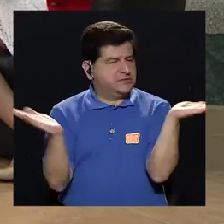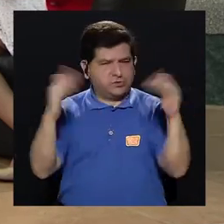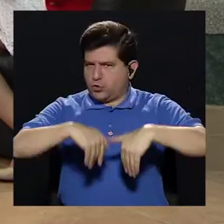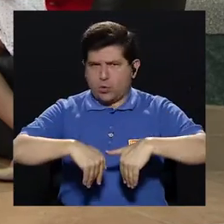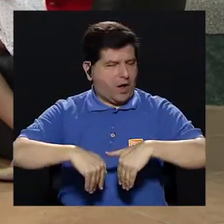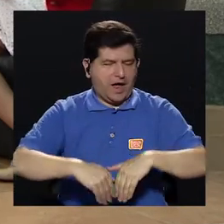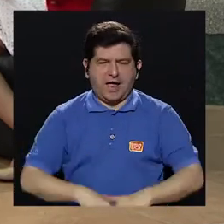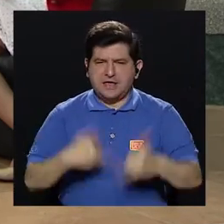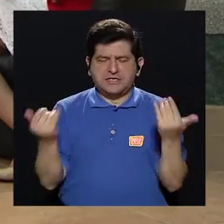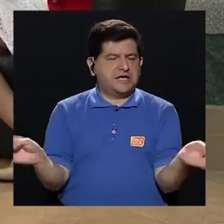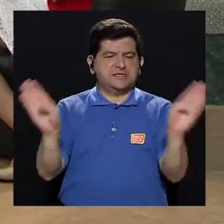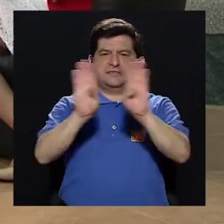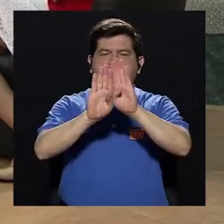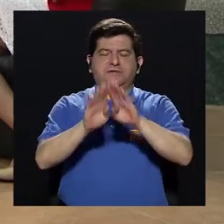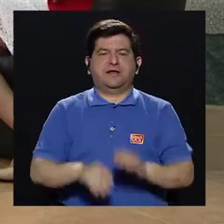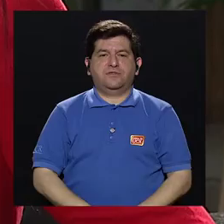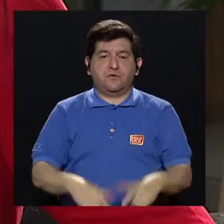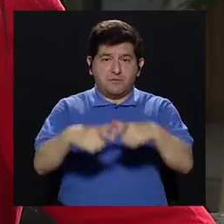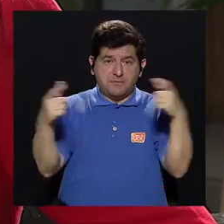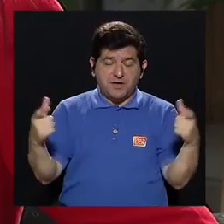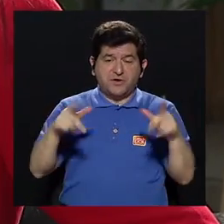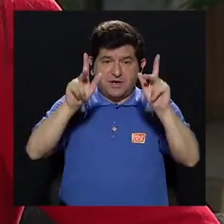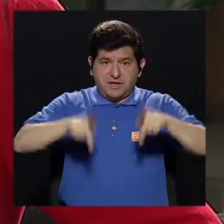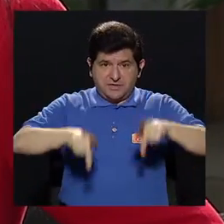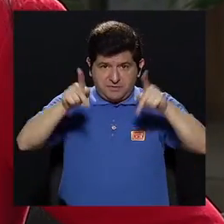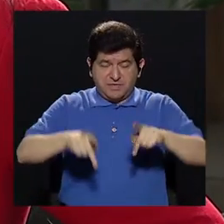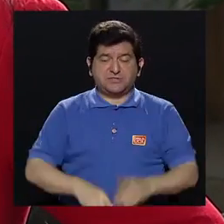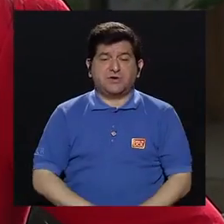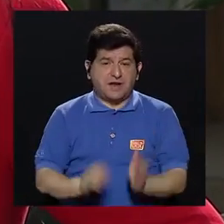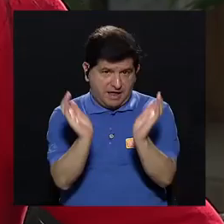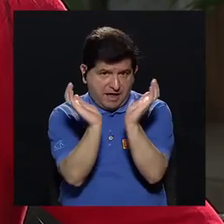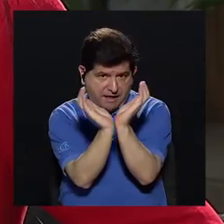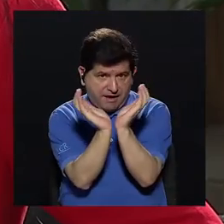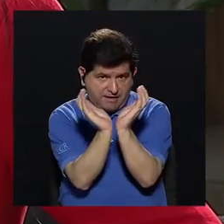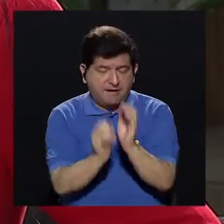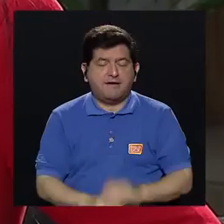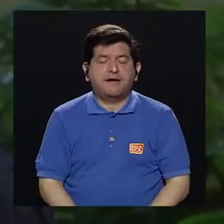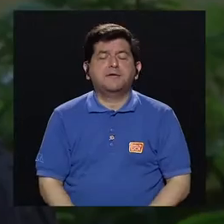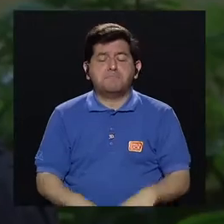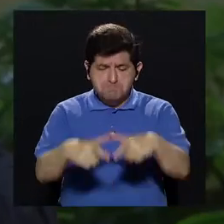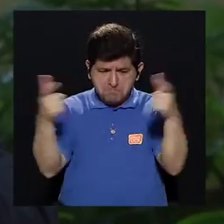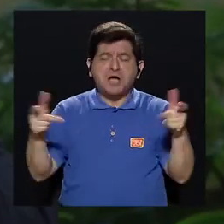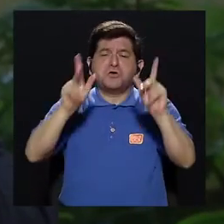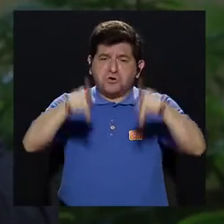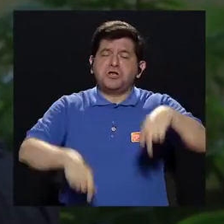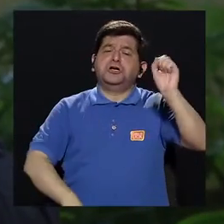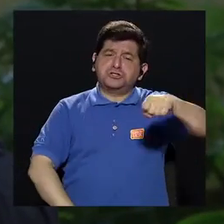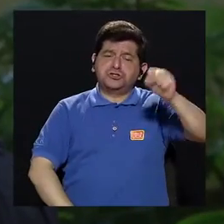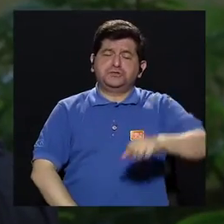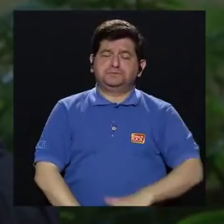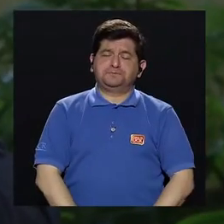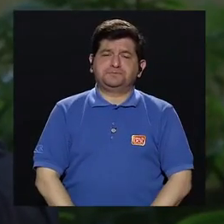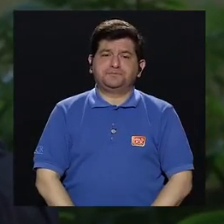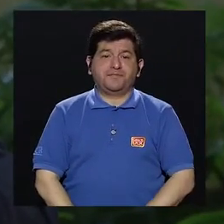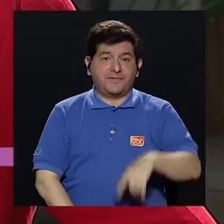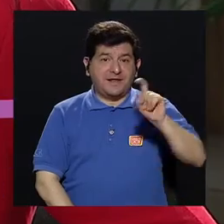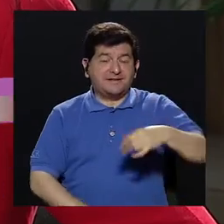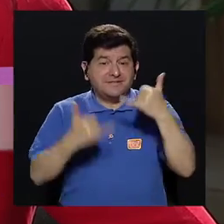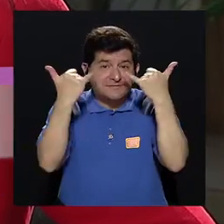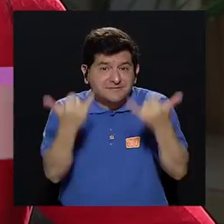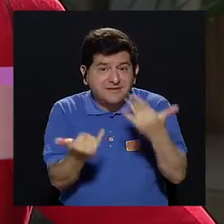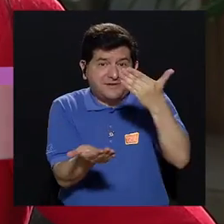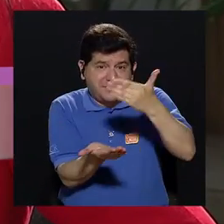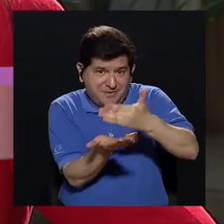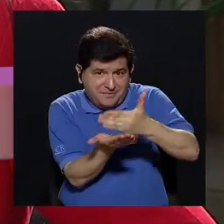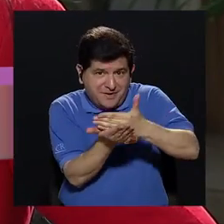esas tres opciones. Eso ya se cerraron. en la mayor parte irían para la caja, digamos. La gran mayoría para la caja. Bueno, es necesario